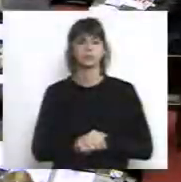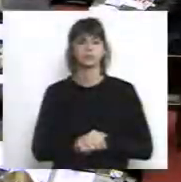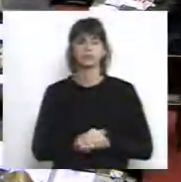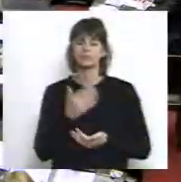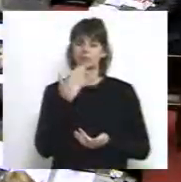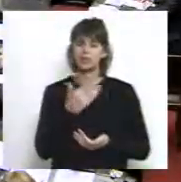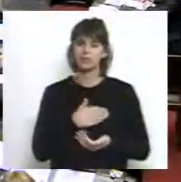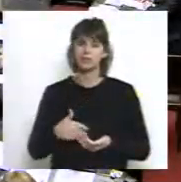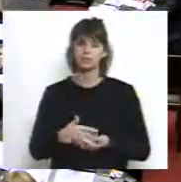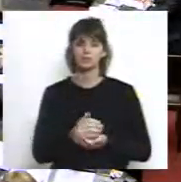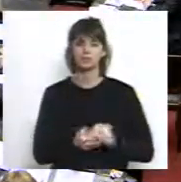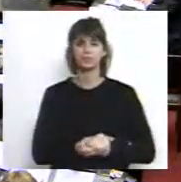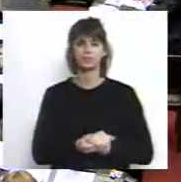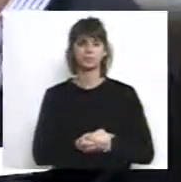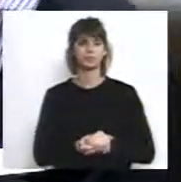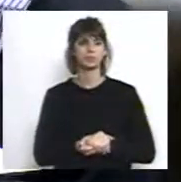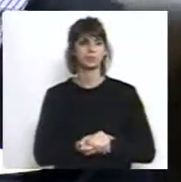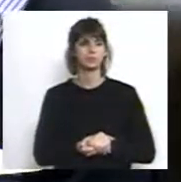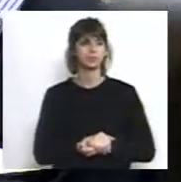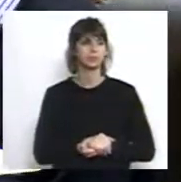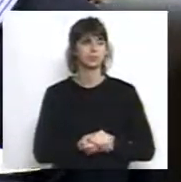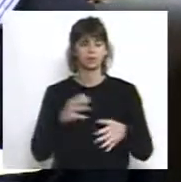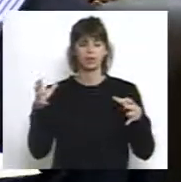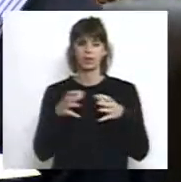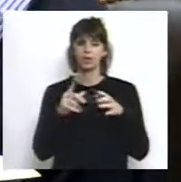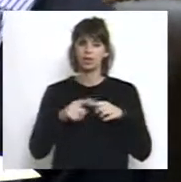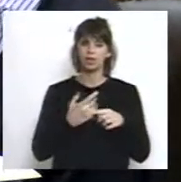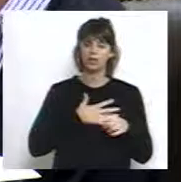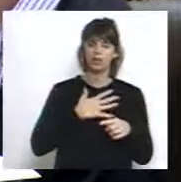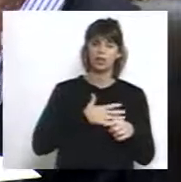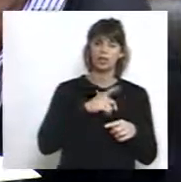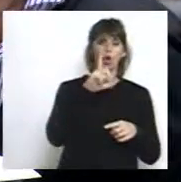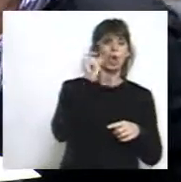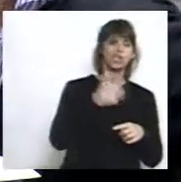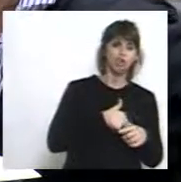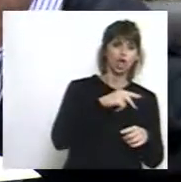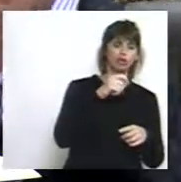Gracias, Presidenta. Los bloques de la coalición cívica y de suma más,